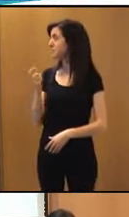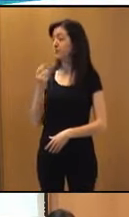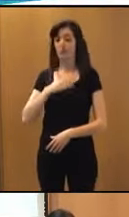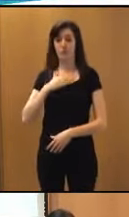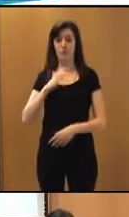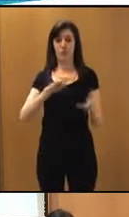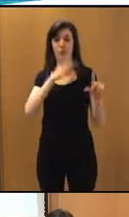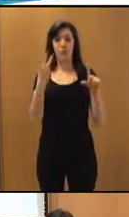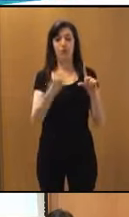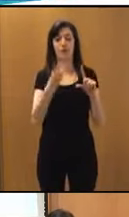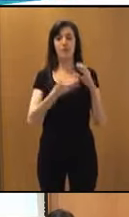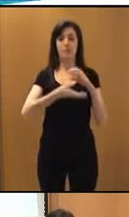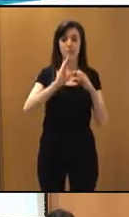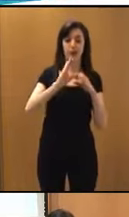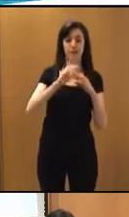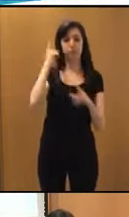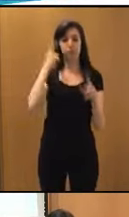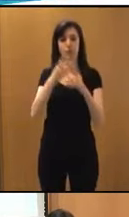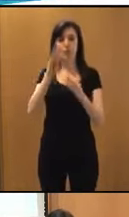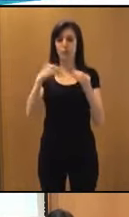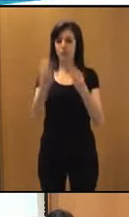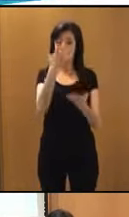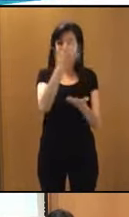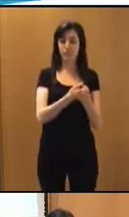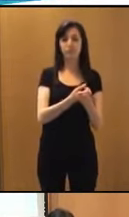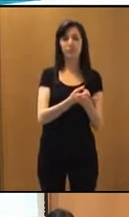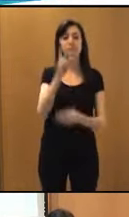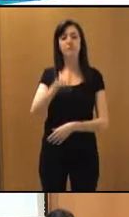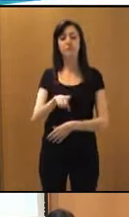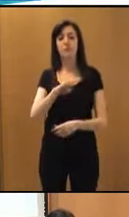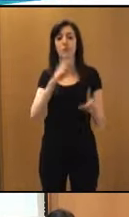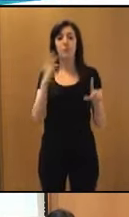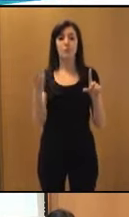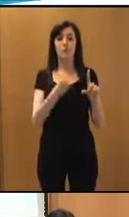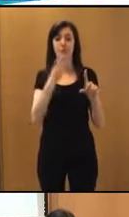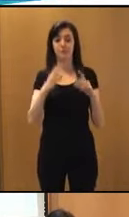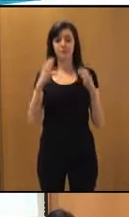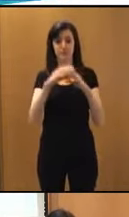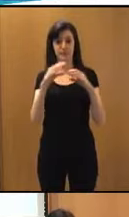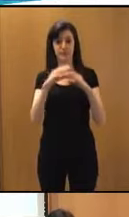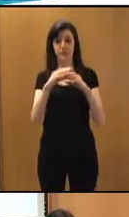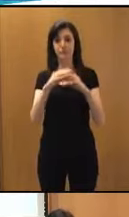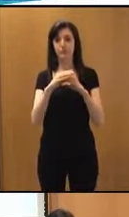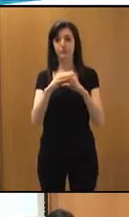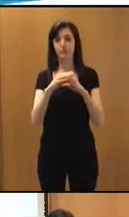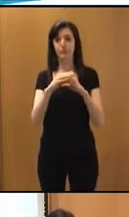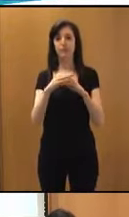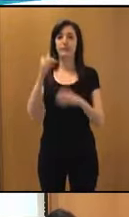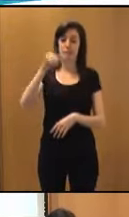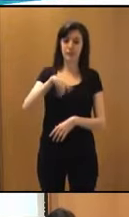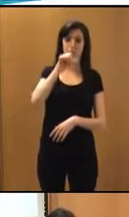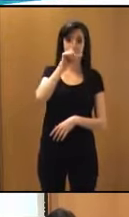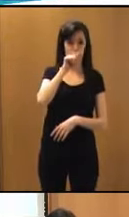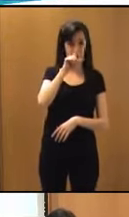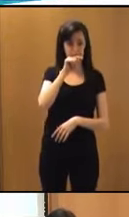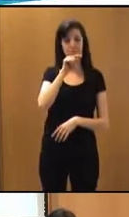nuestra página de CEAPAD para la descarga del documento, la página del INSERSO. Estamos también en Twitter